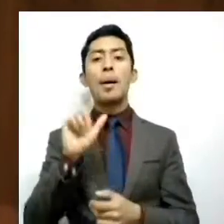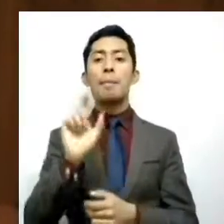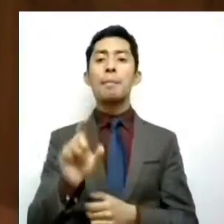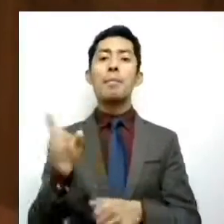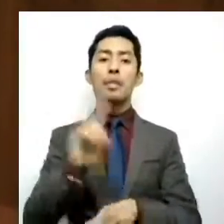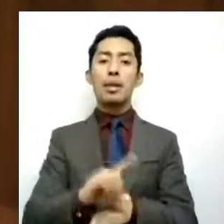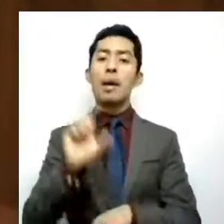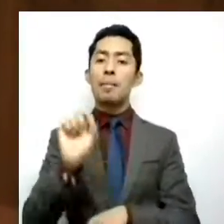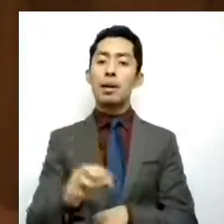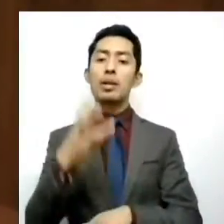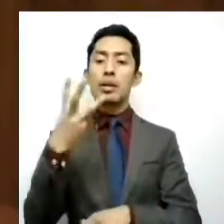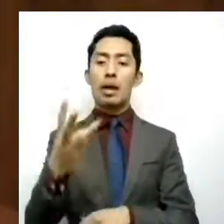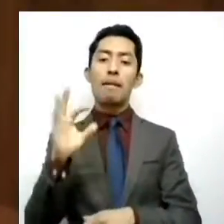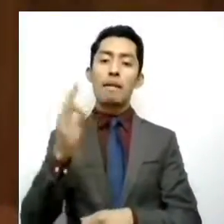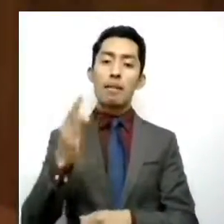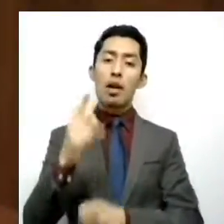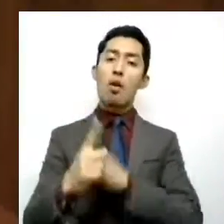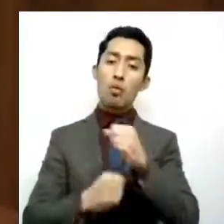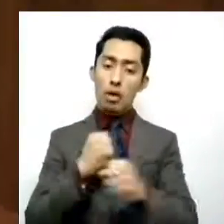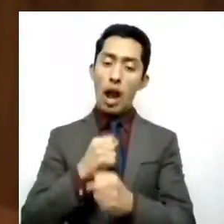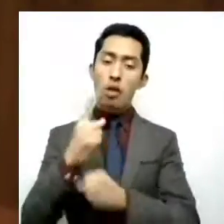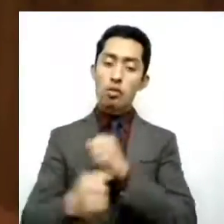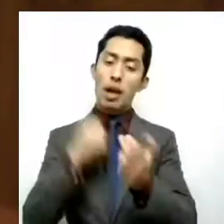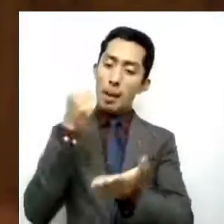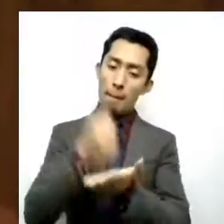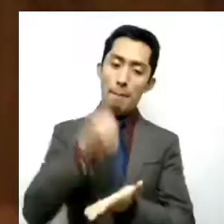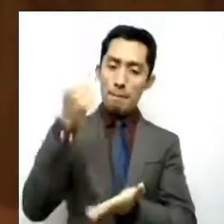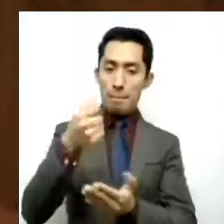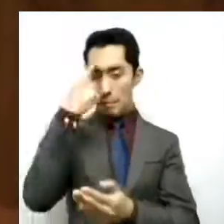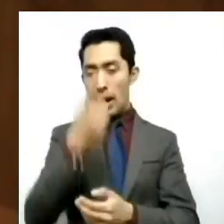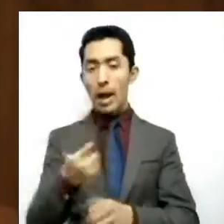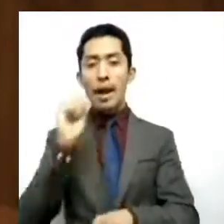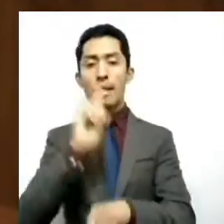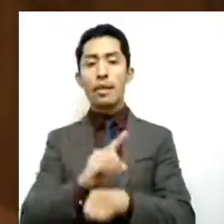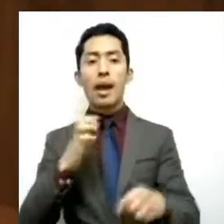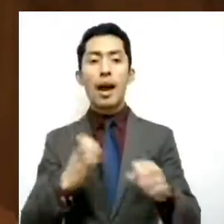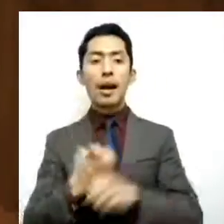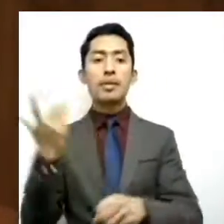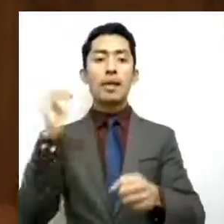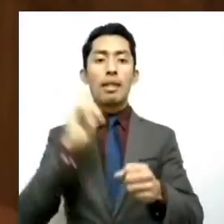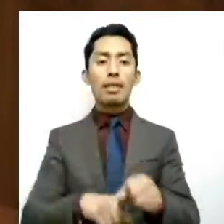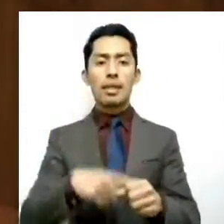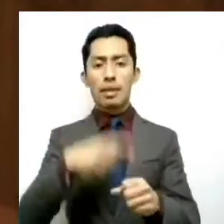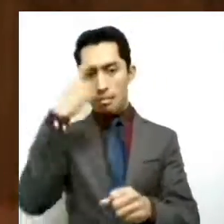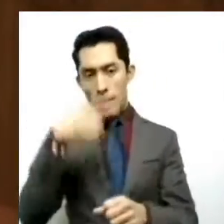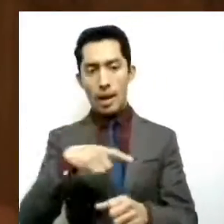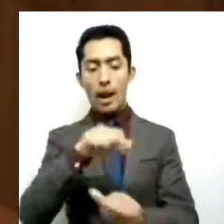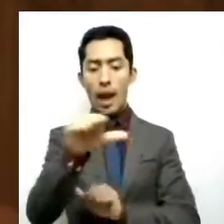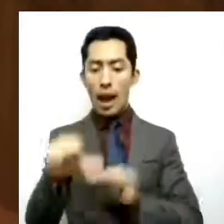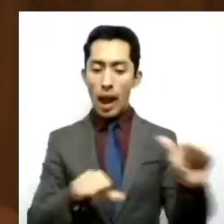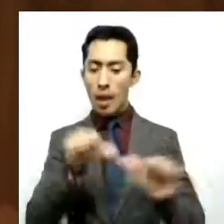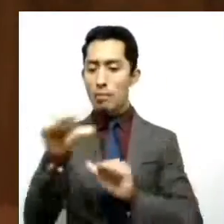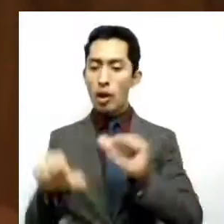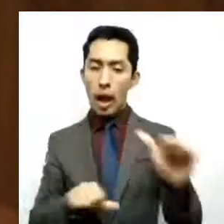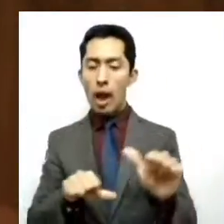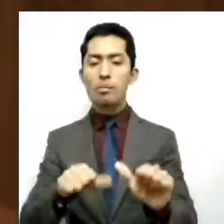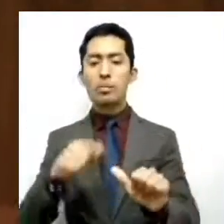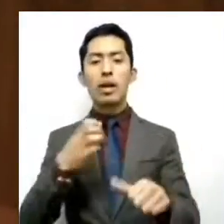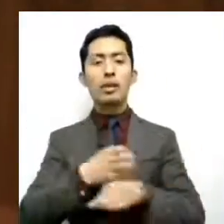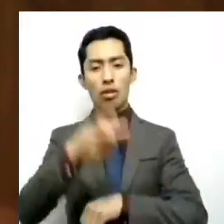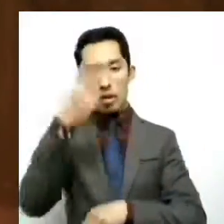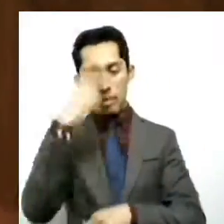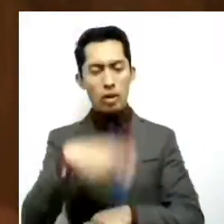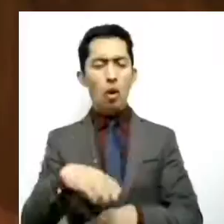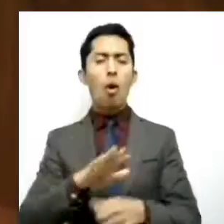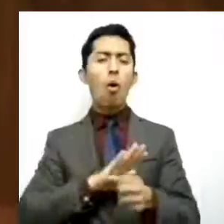febrero de cada año como el Día Estatal del Rotarismo Mexiquense, con base en la siguiente